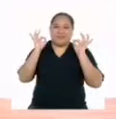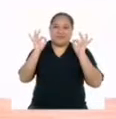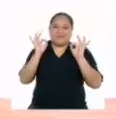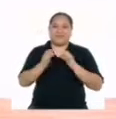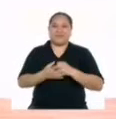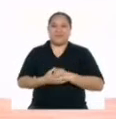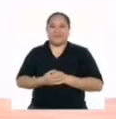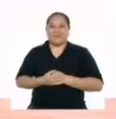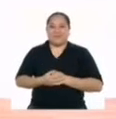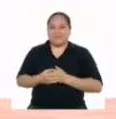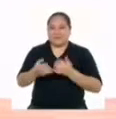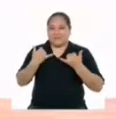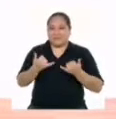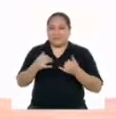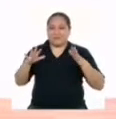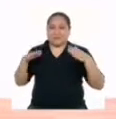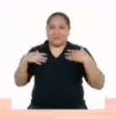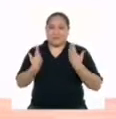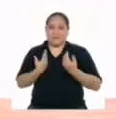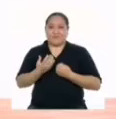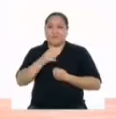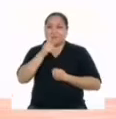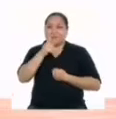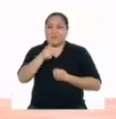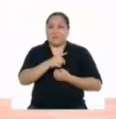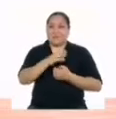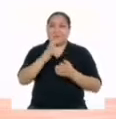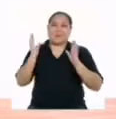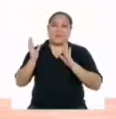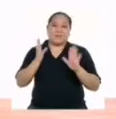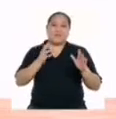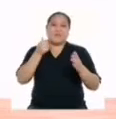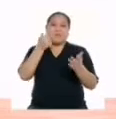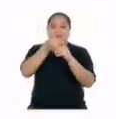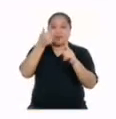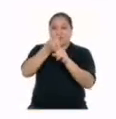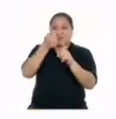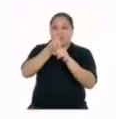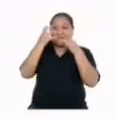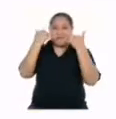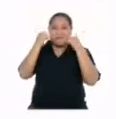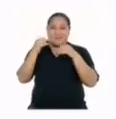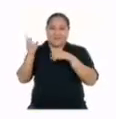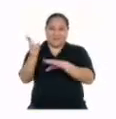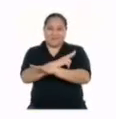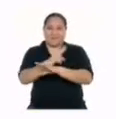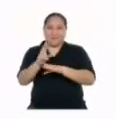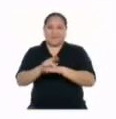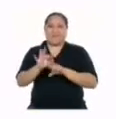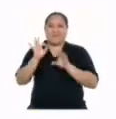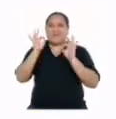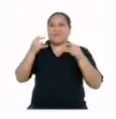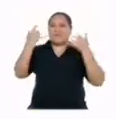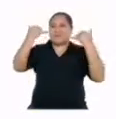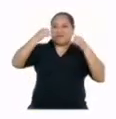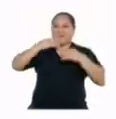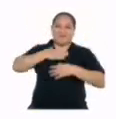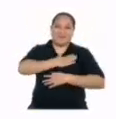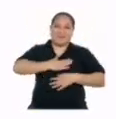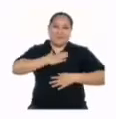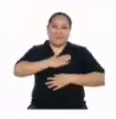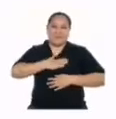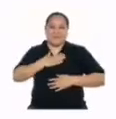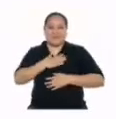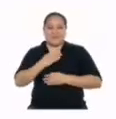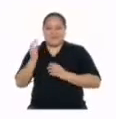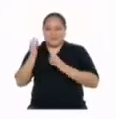Increíble. Ahora puedes componer tu propia composición rítmica. Bien. Esto fue un juego divertido